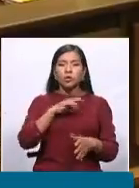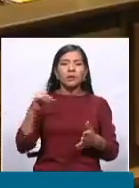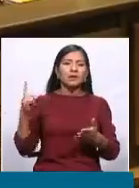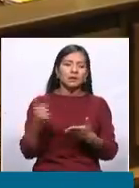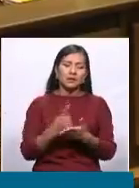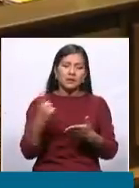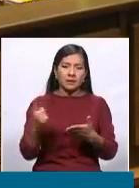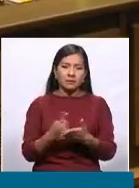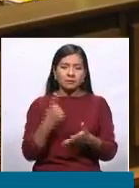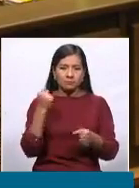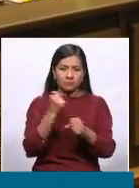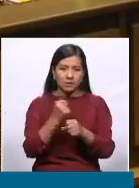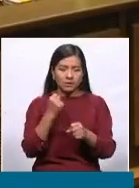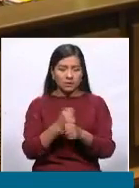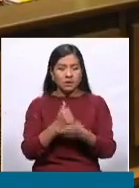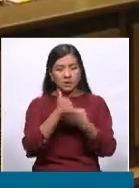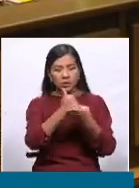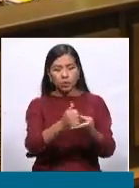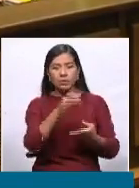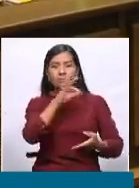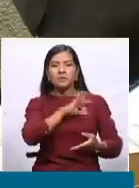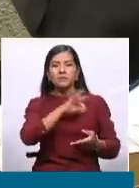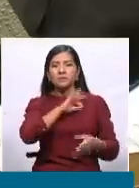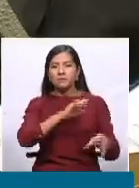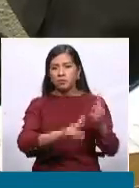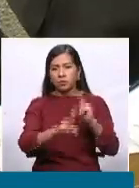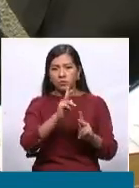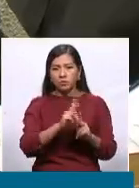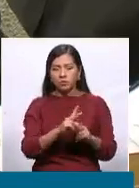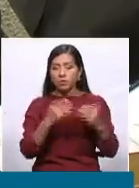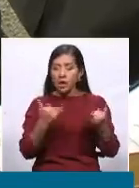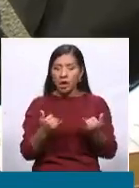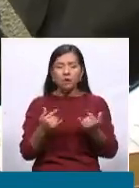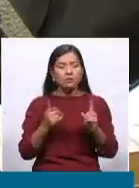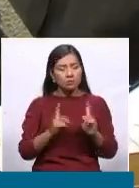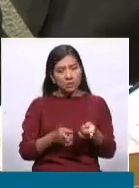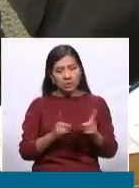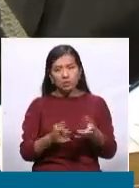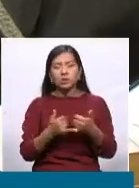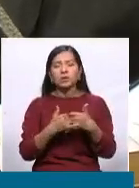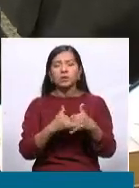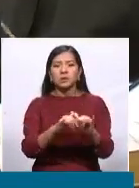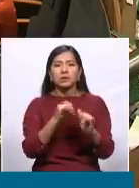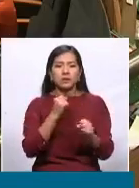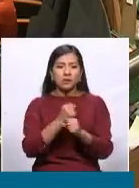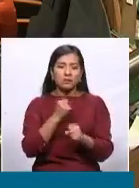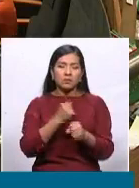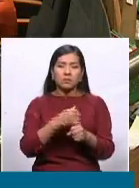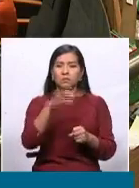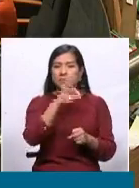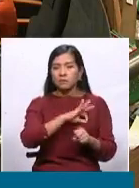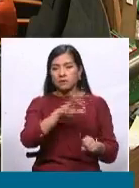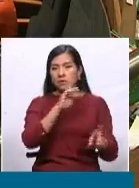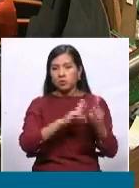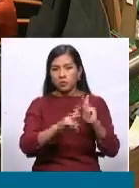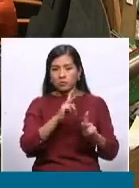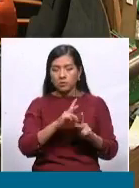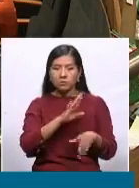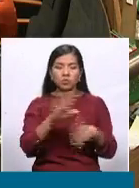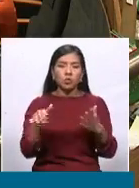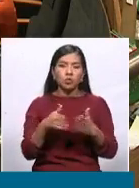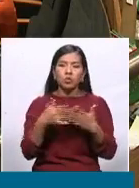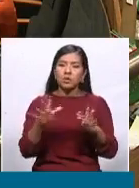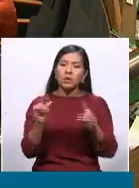trabajando a favor de la población y ahora no va a ser la excepción el trabajo de la Comisión de Planificación conjuntamente con la